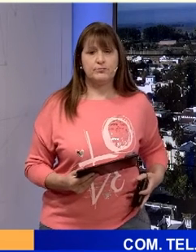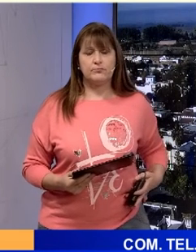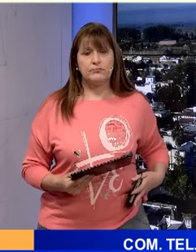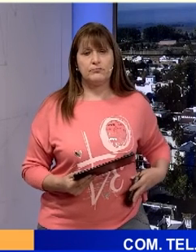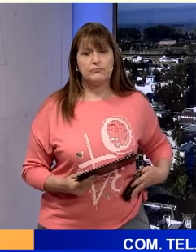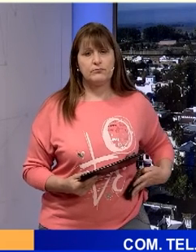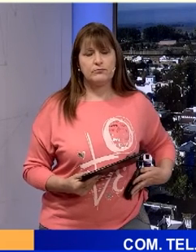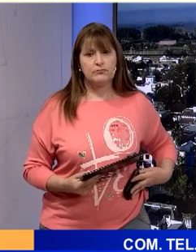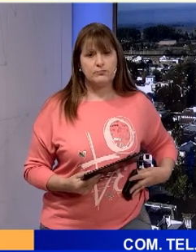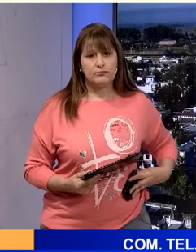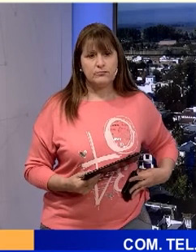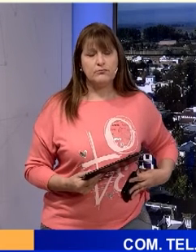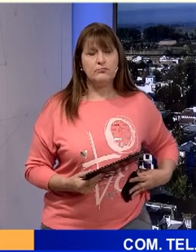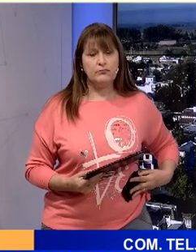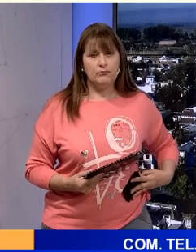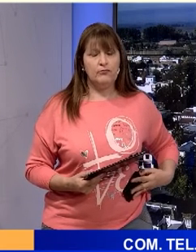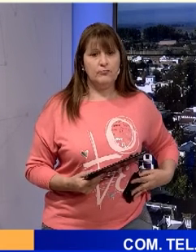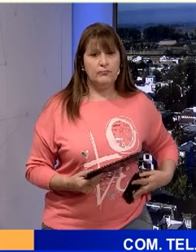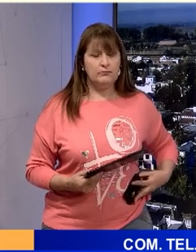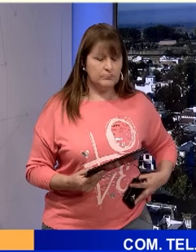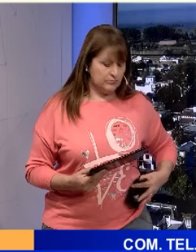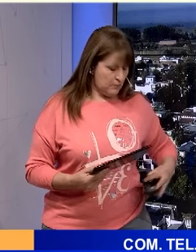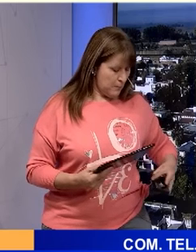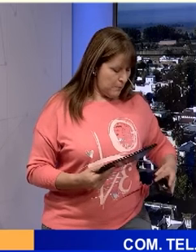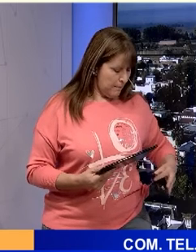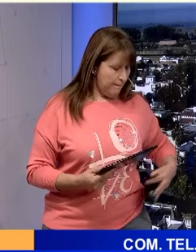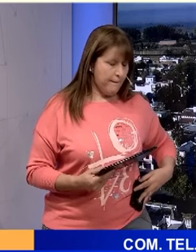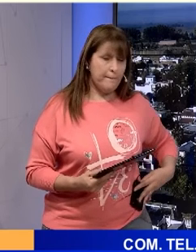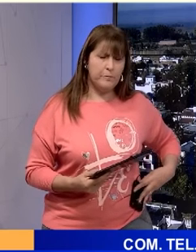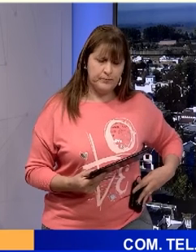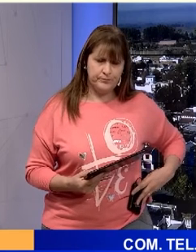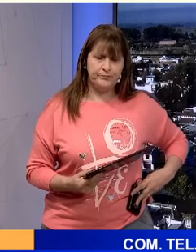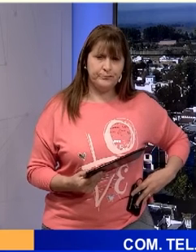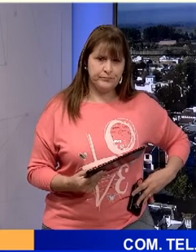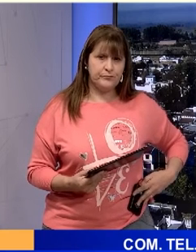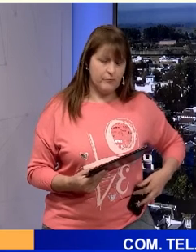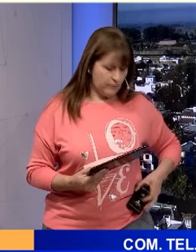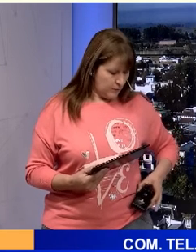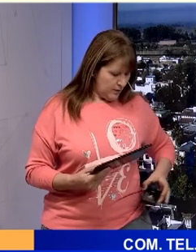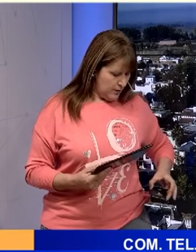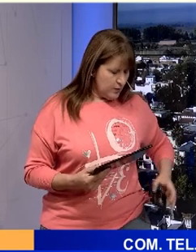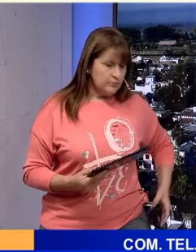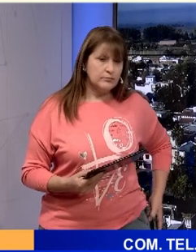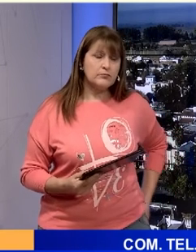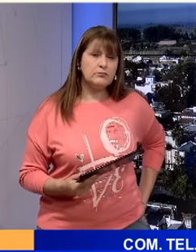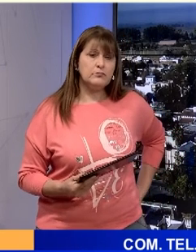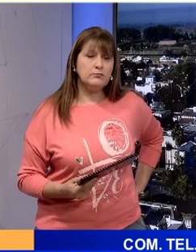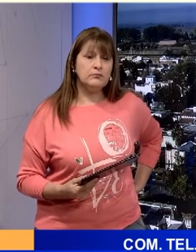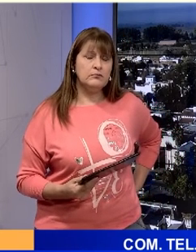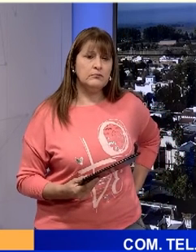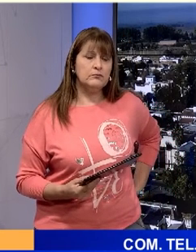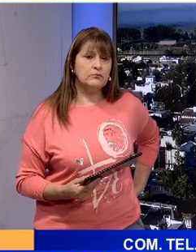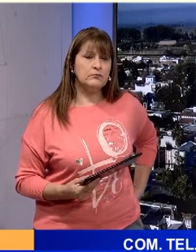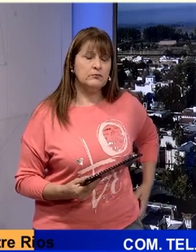esclachados, inclusive acompañados con su estudio, con pegatina en las puertas, insultos y demás, lo que vimos como una